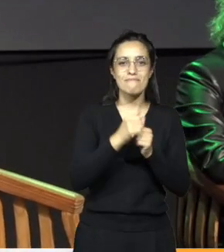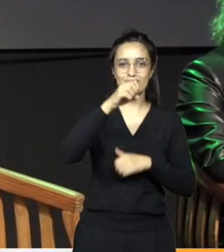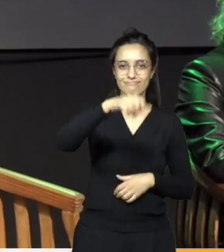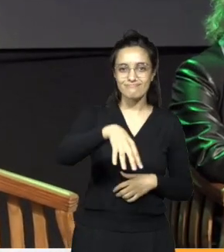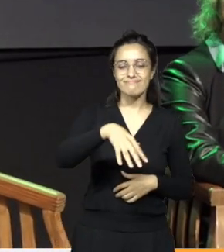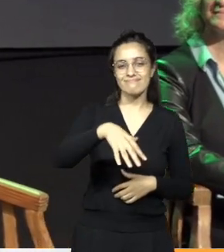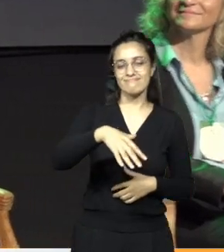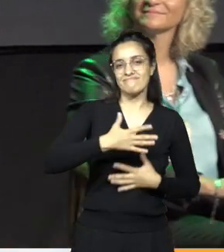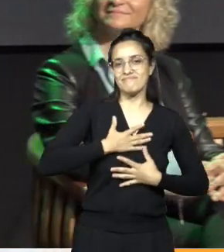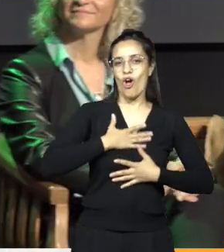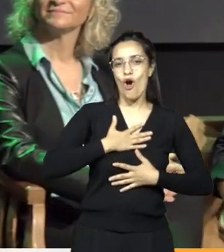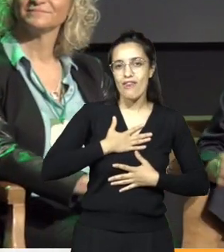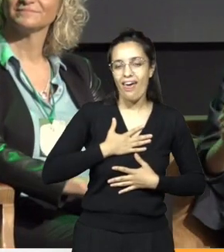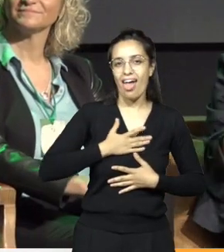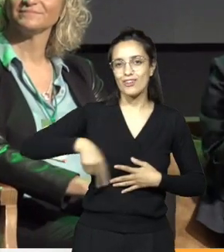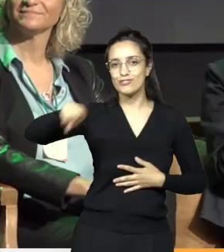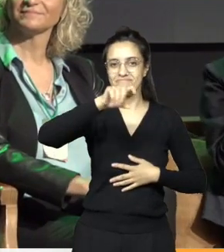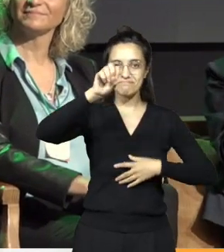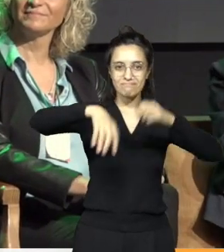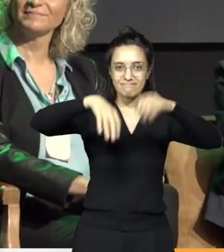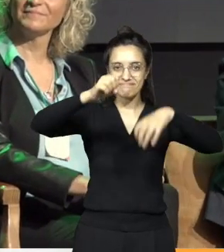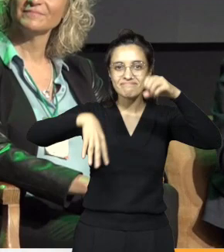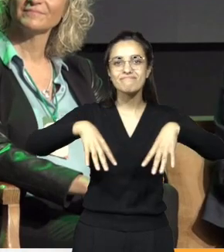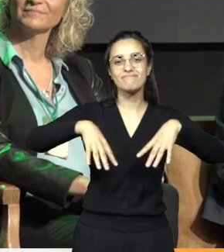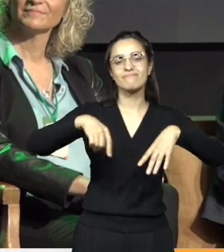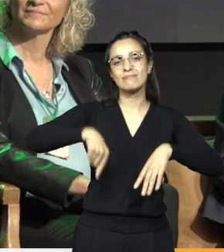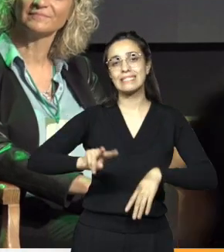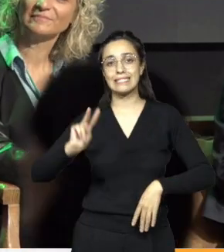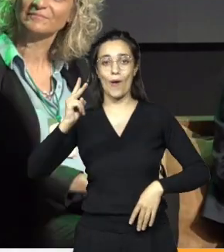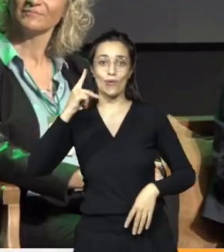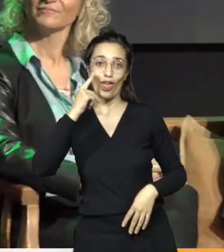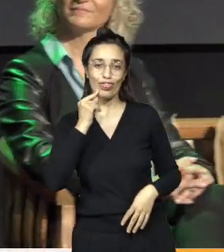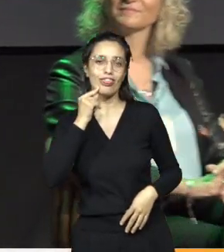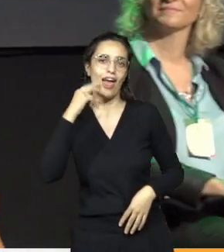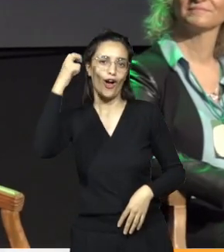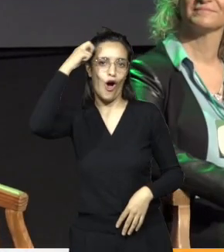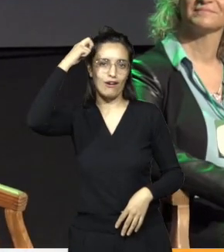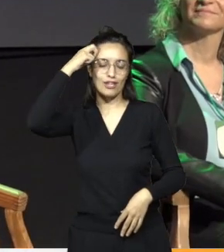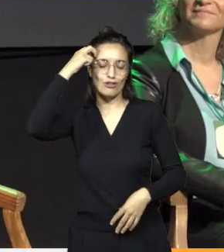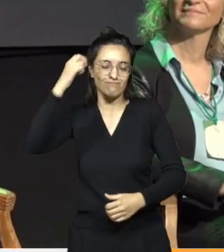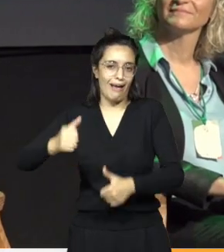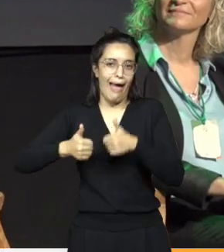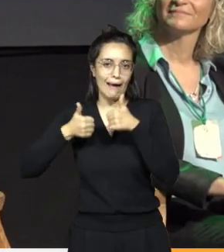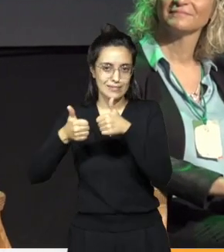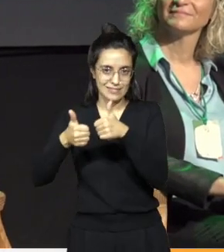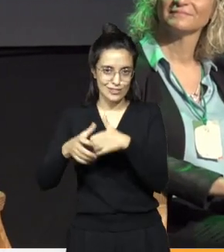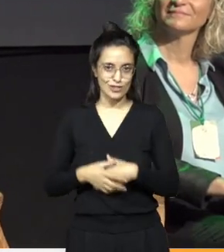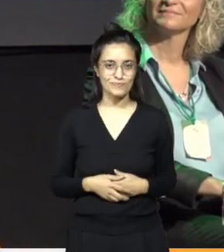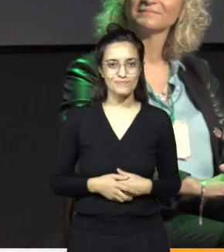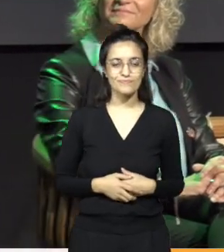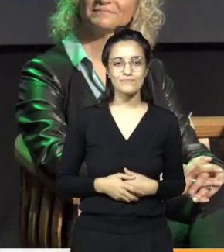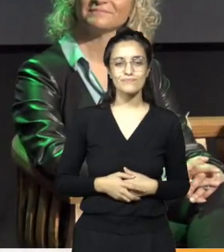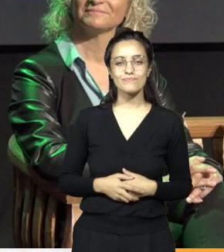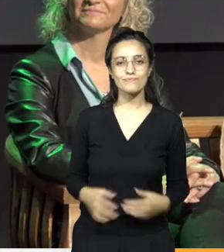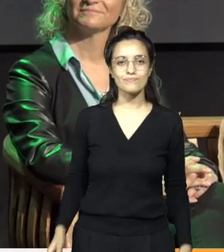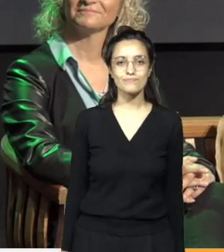honrados de tenerlos a todos acá y de que ya este segundo día de Congreso sea todo un éxito. Bueno, al